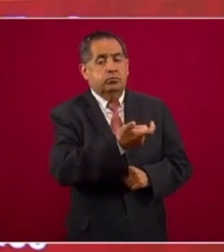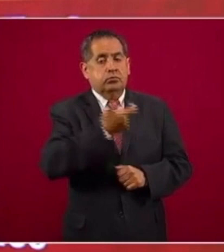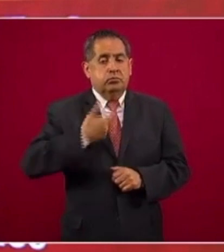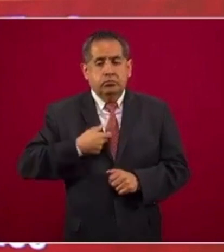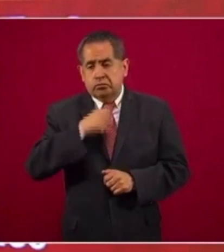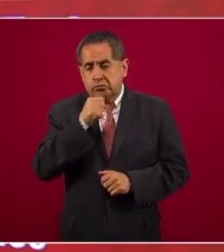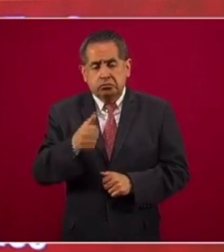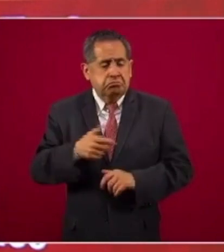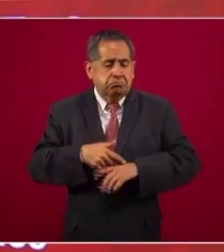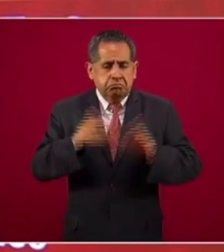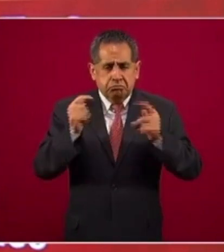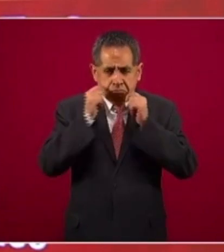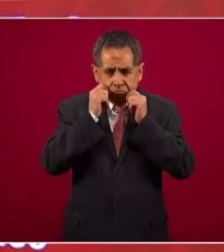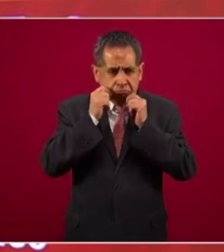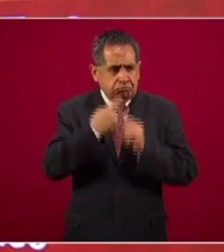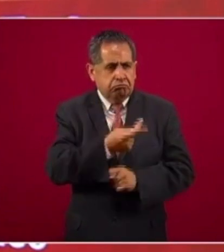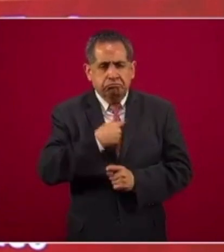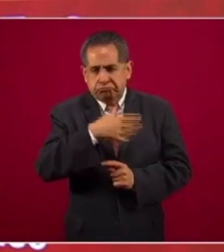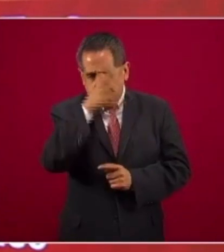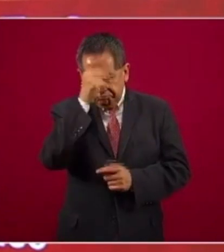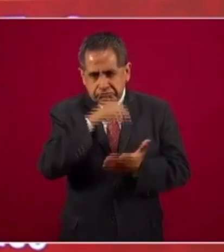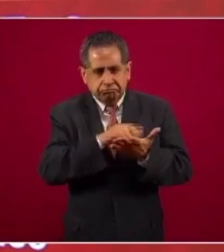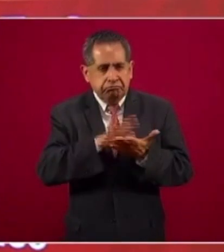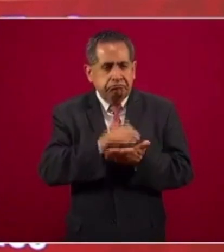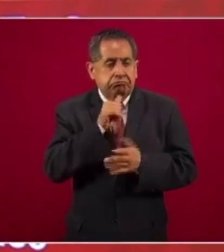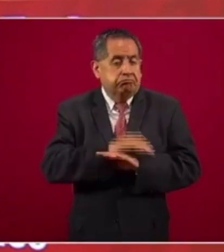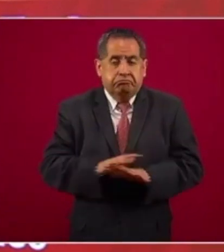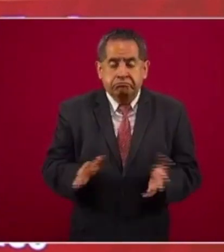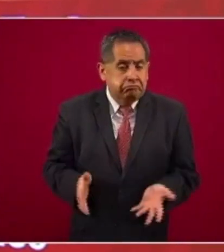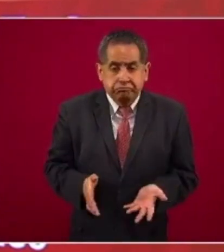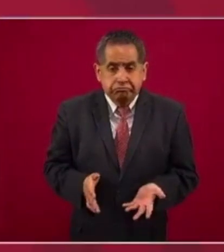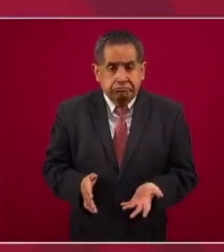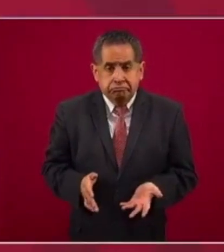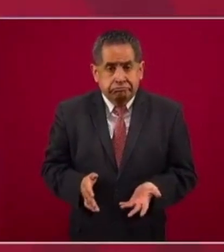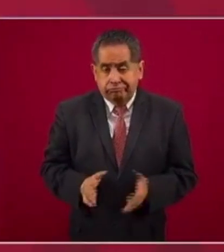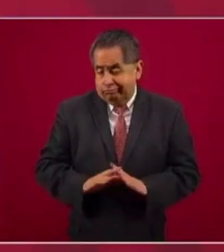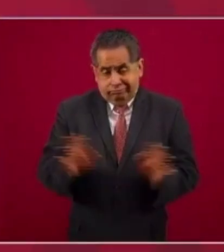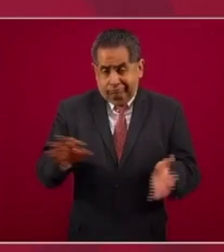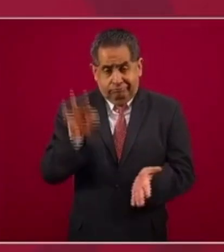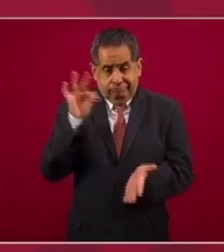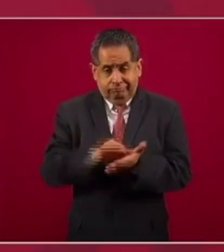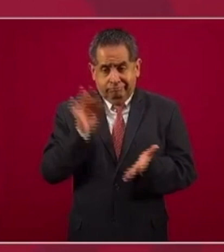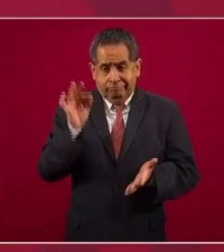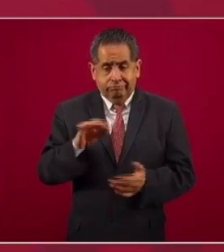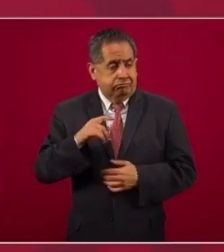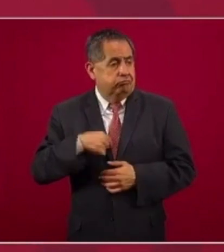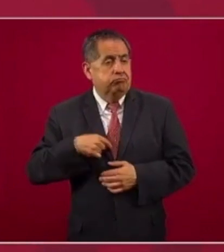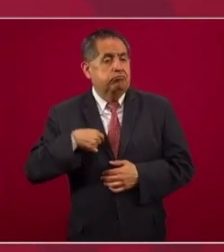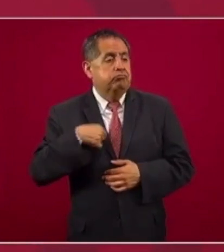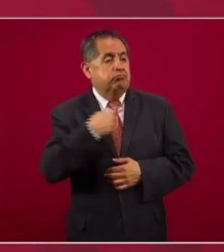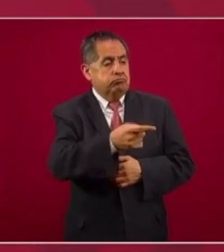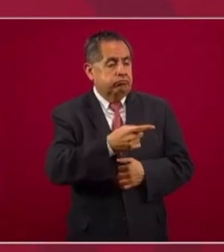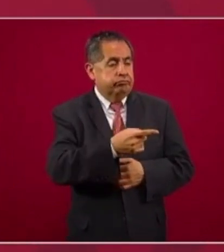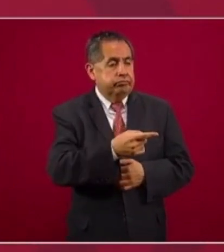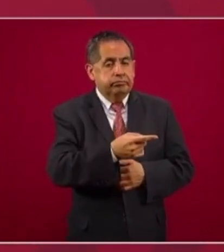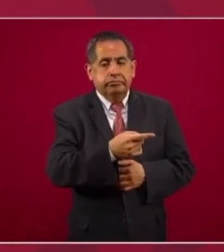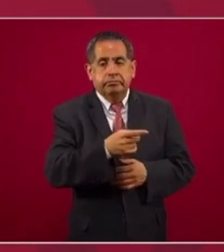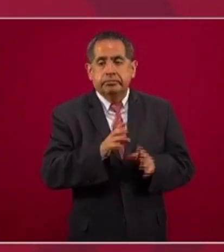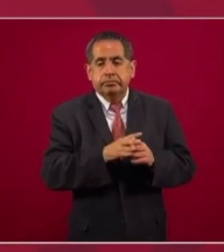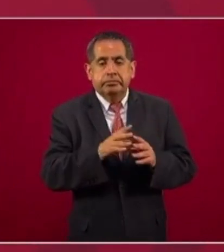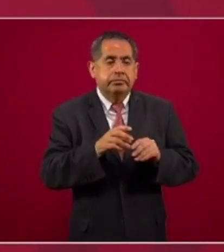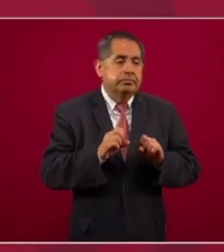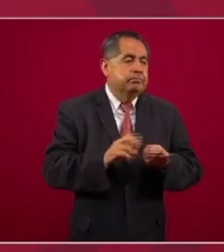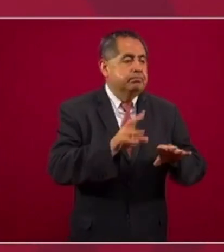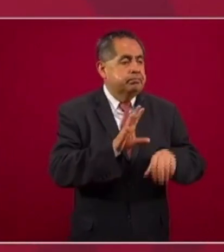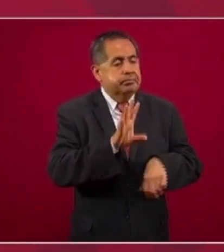sencillamente no hay acuerdo. Nosotros no vamos a otorgar ninguna